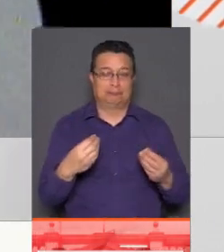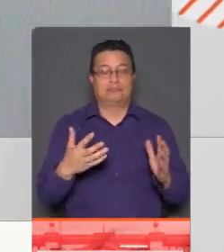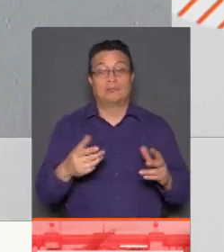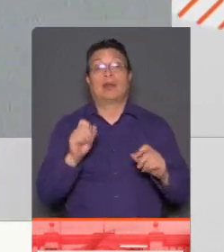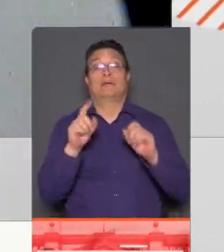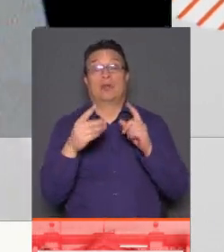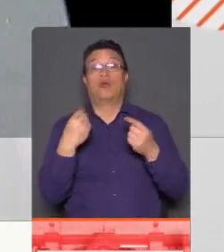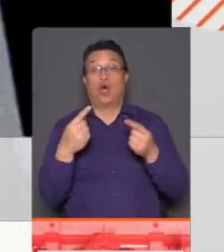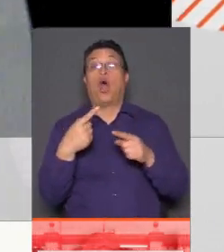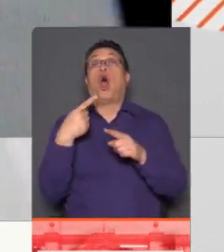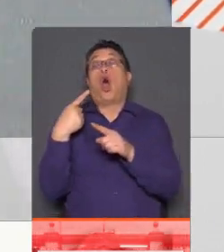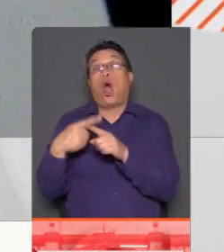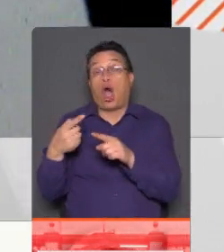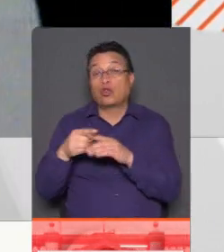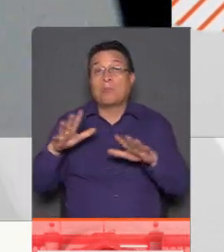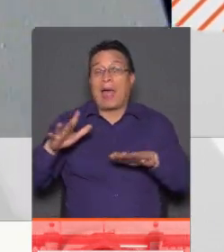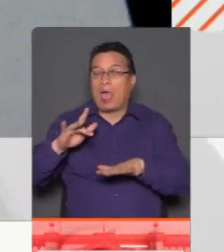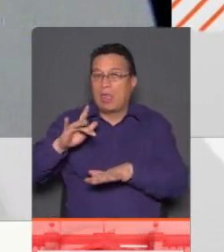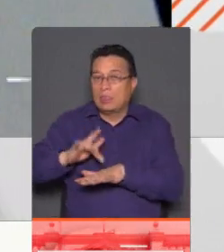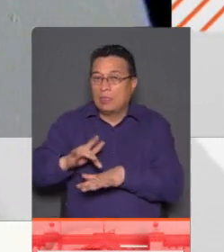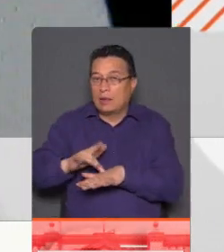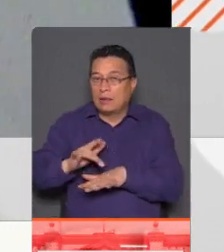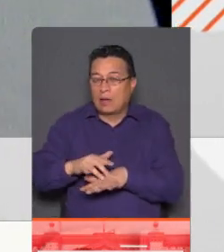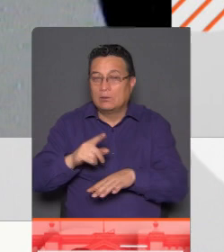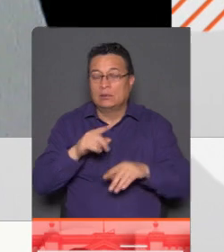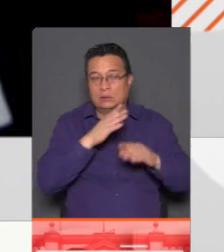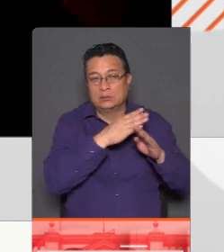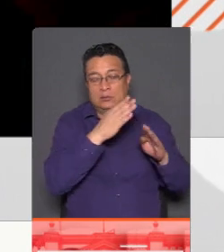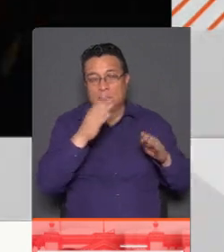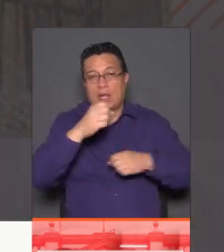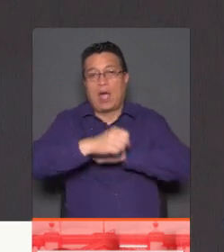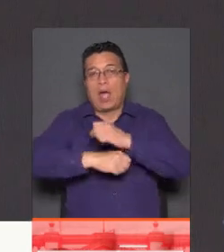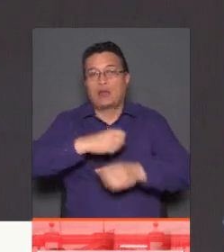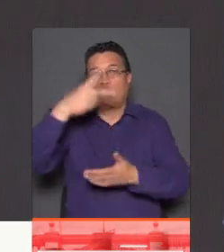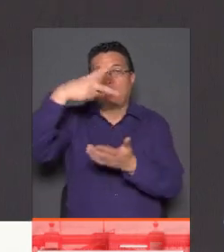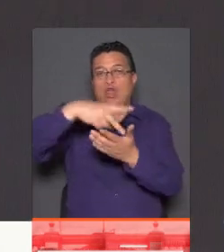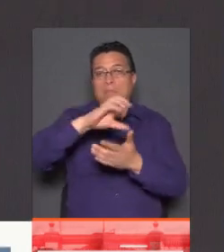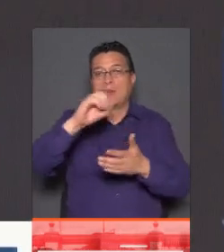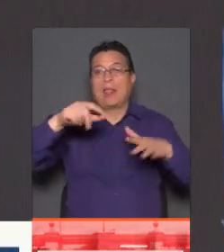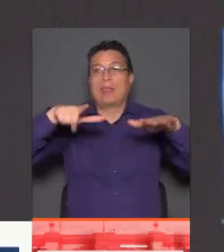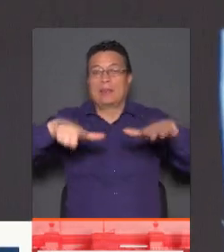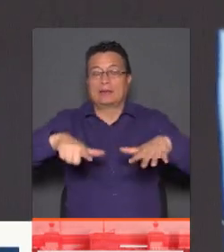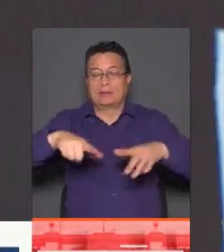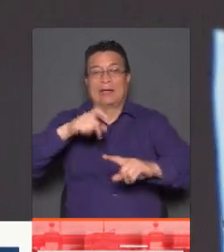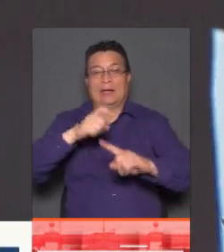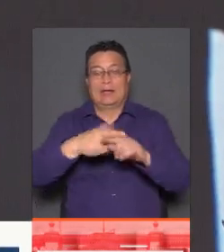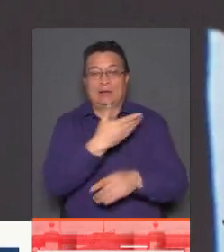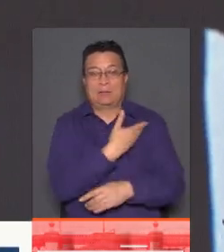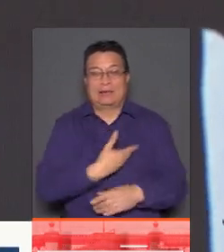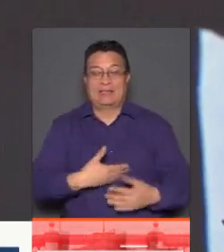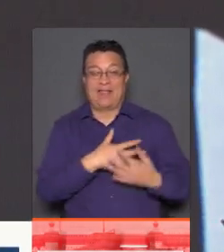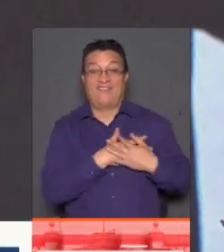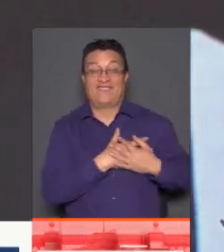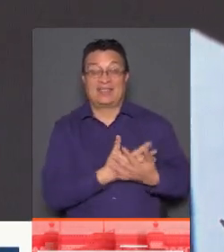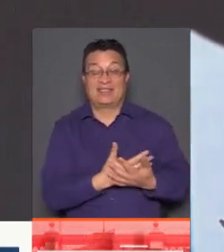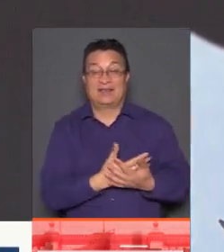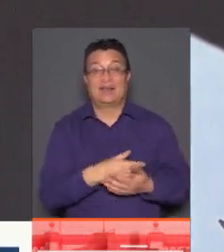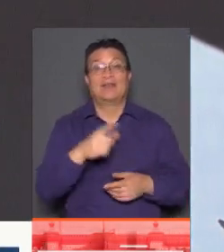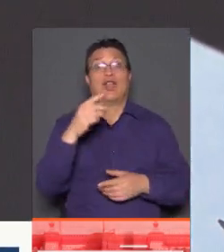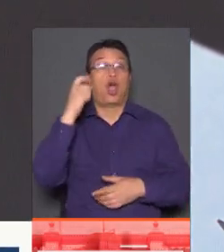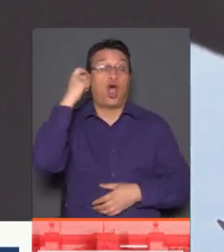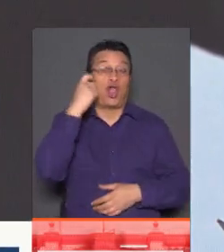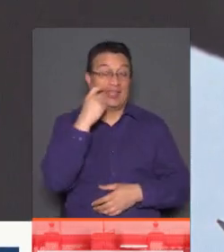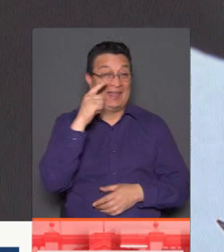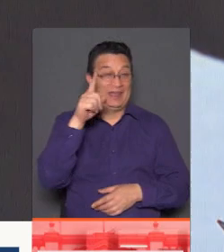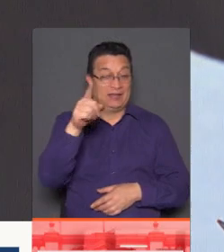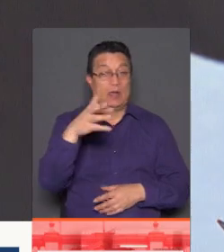hubo humor y fue una situación bastante más tensa, tenemos que avanzar en el tiempo hasta el año 2017. La expresidenta Bachelet en Pedrado, la región de O'Higgins, después